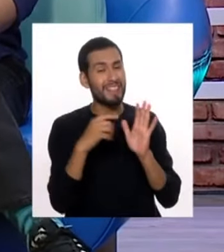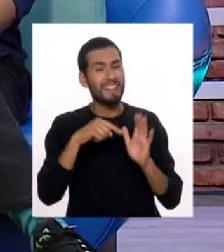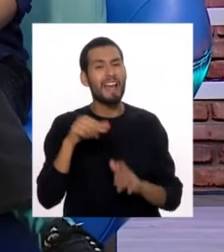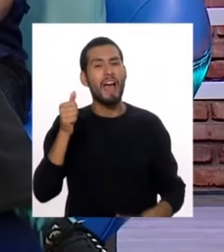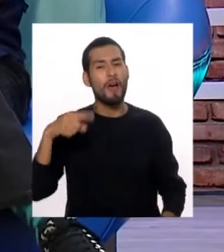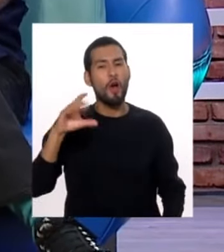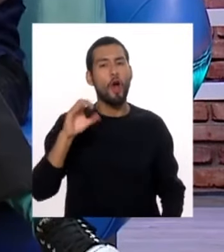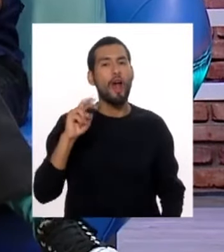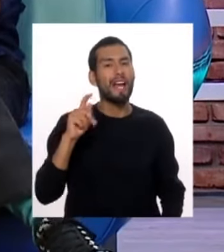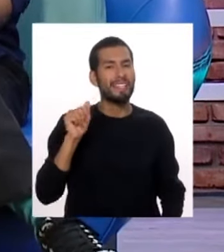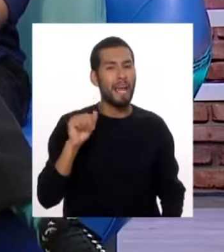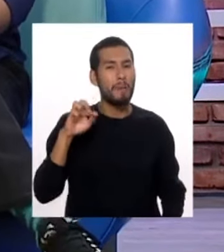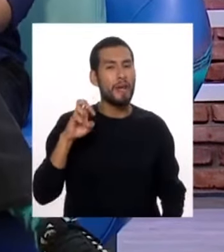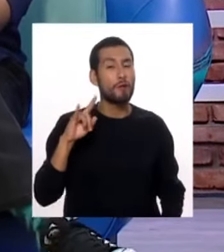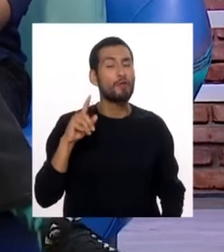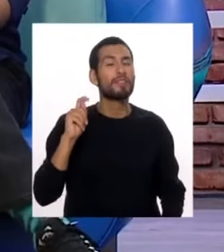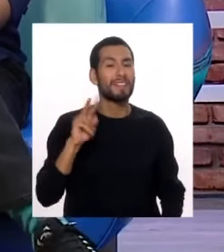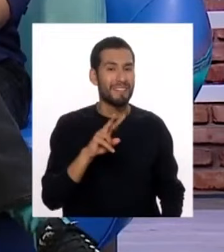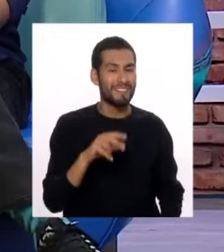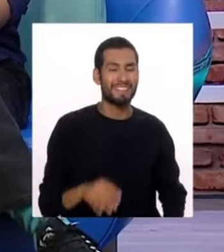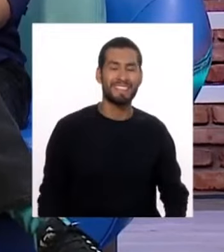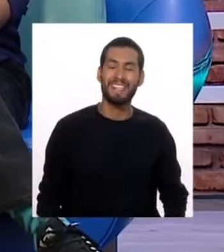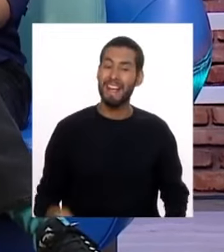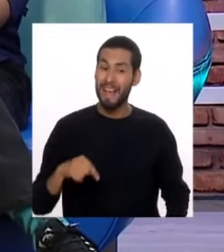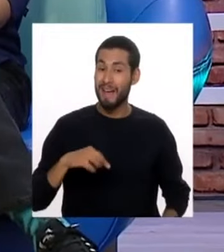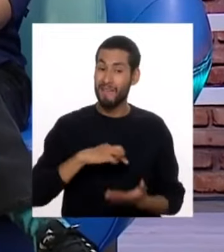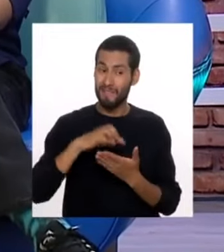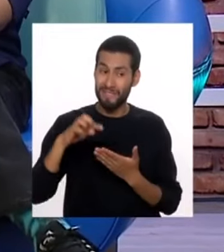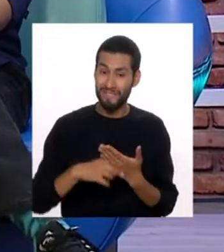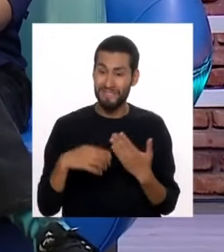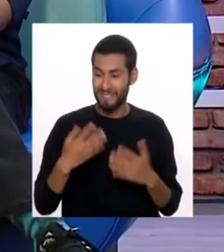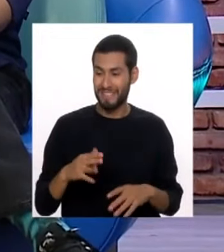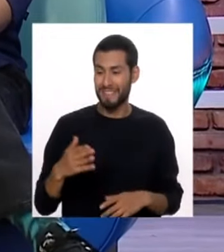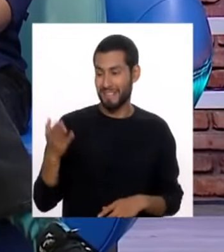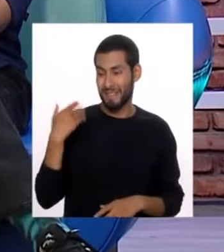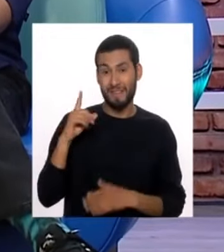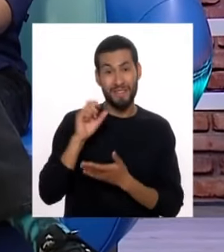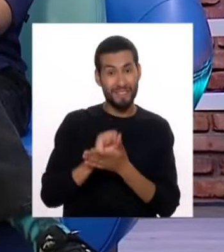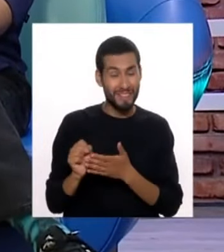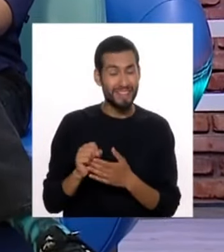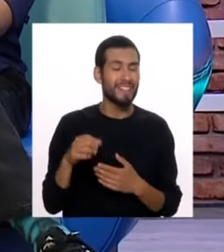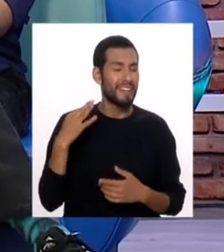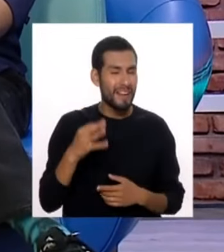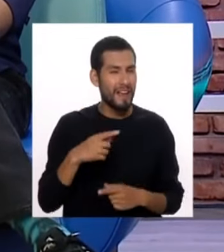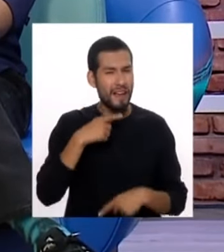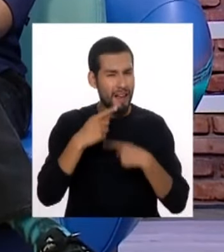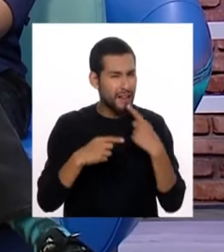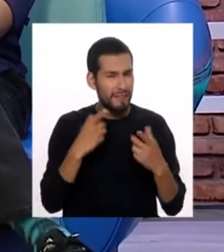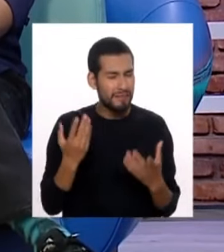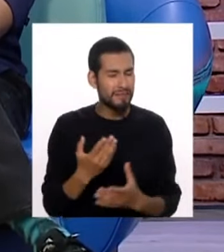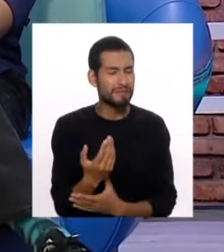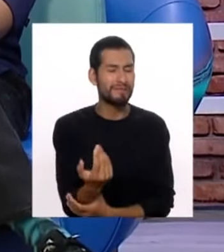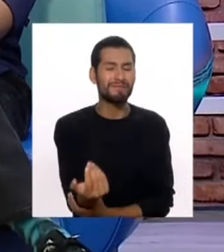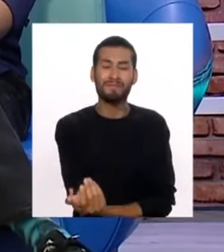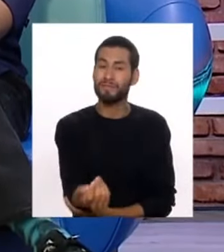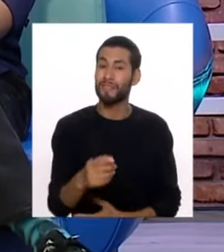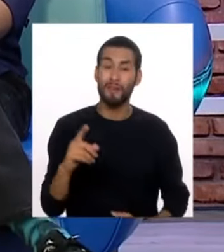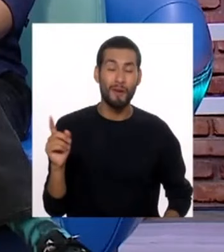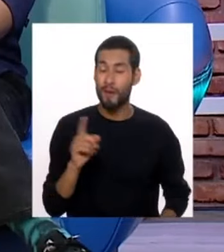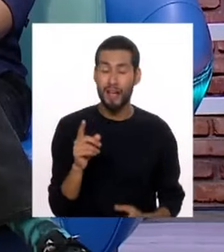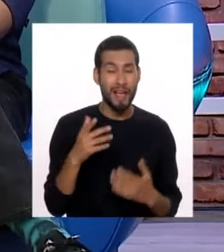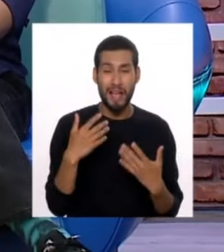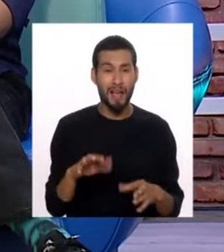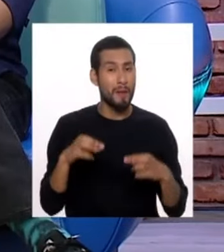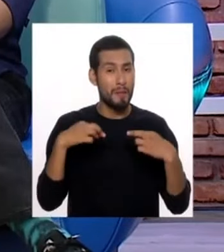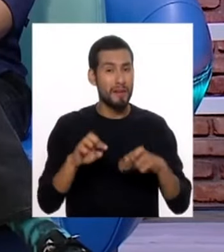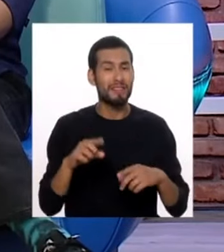Conecta Perú TV. Bueno, y desde que hemos empezado el programa, que es más de un mes, siempre hemos hablado que no queremos